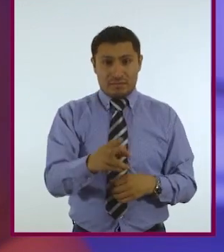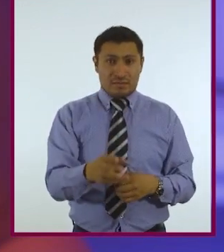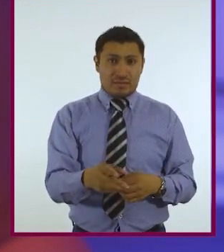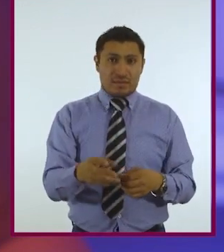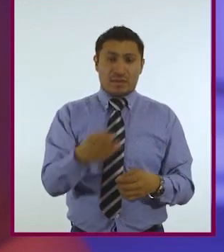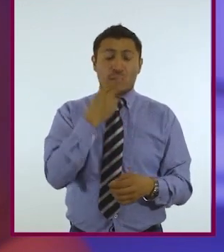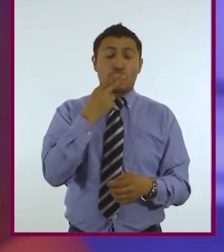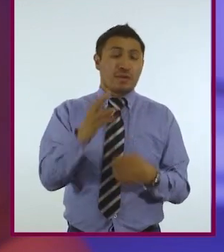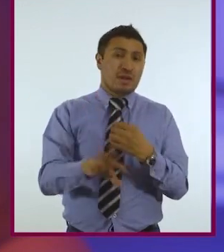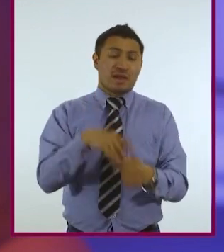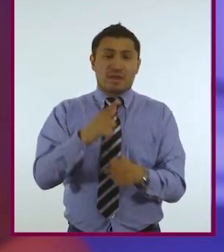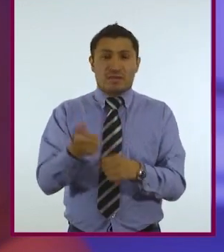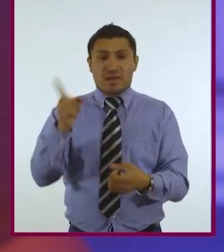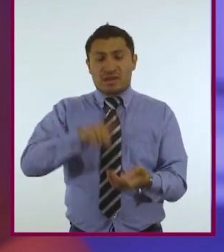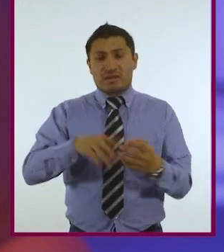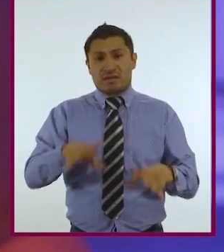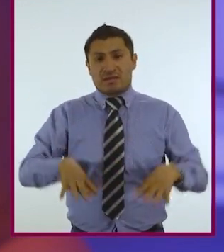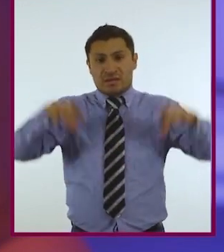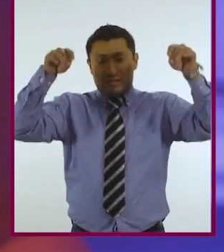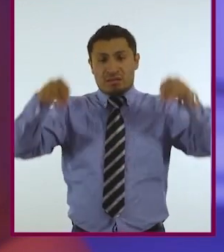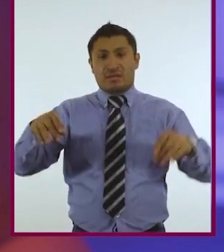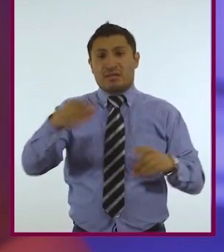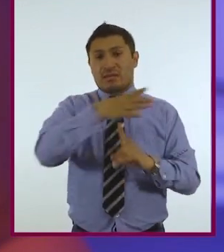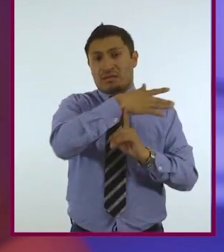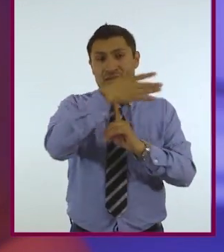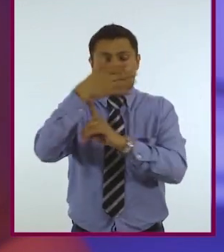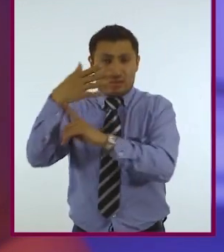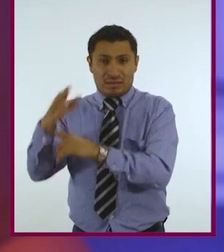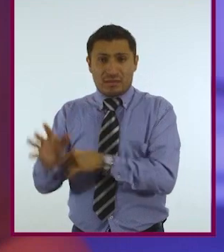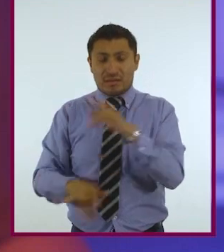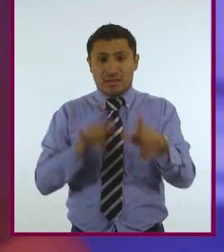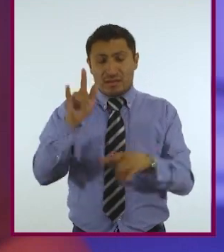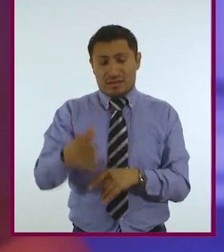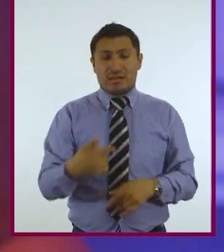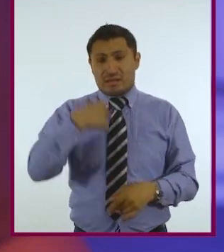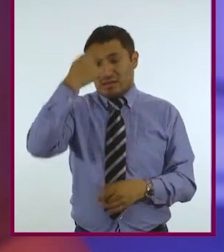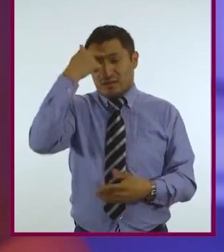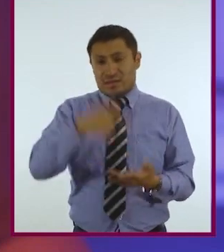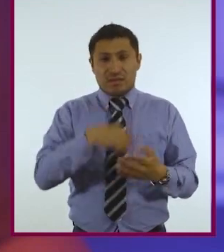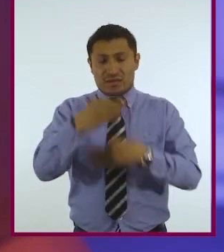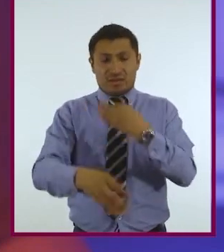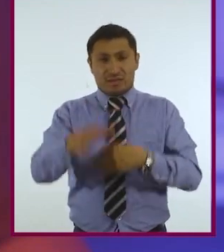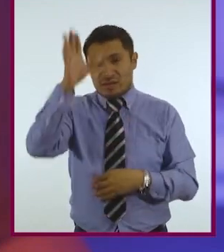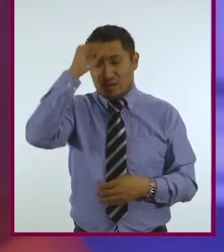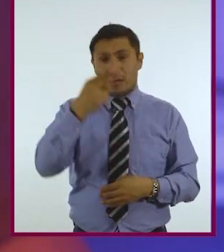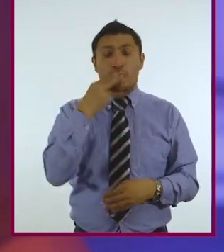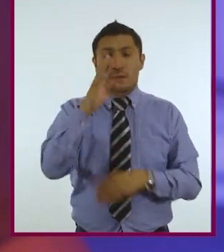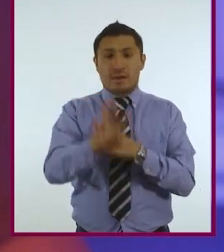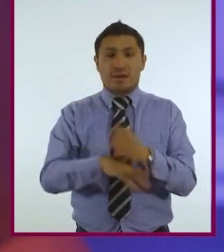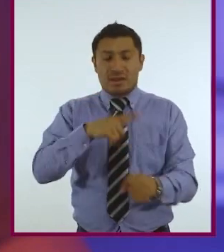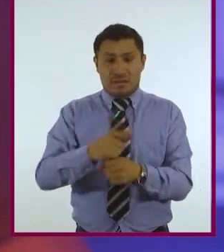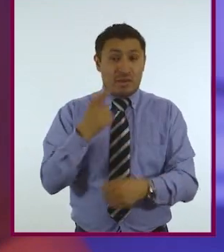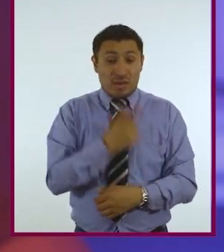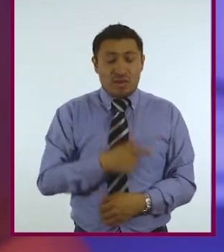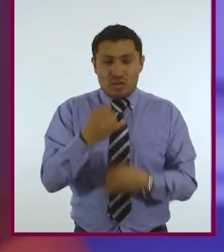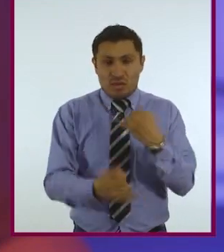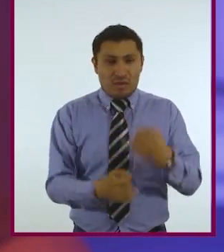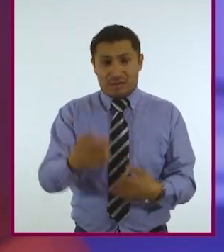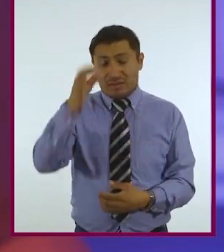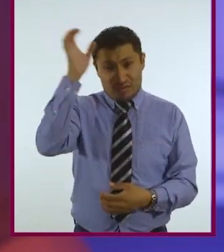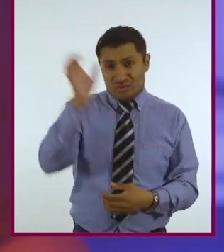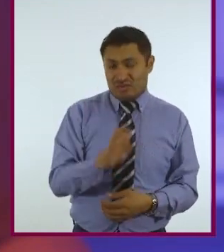vida en circo. Creo que todas y todos estaremos de acuerdo en que usar un animal para nuestro entretenimiento es cruel e innecesario.